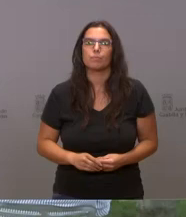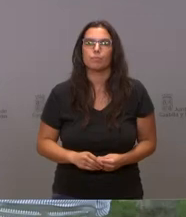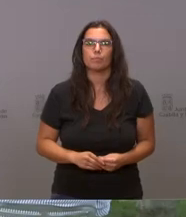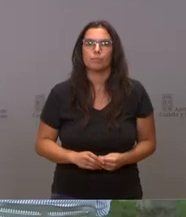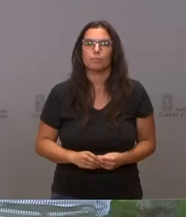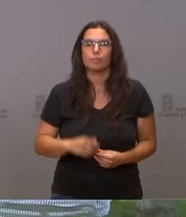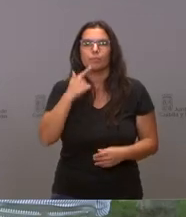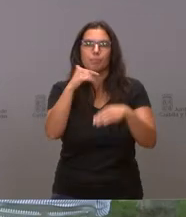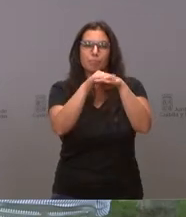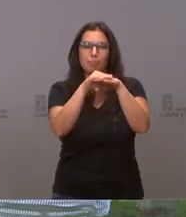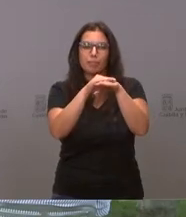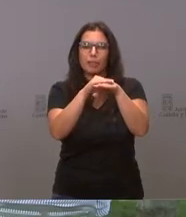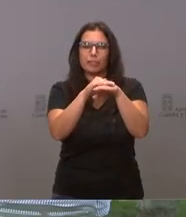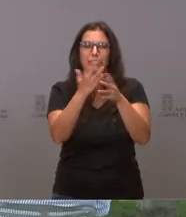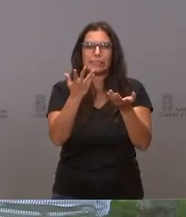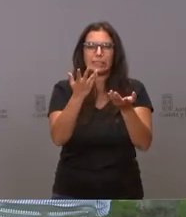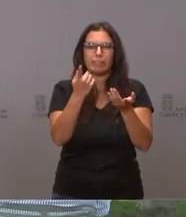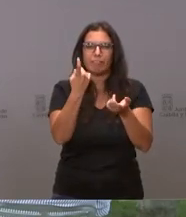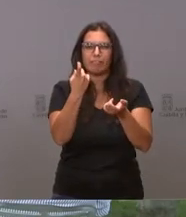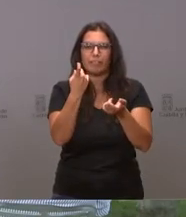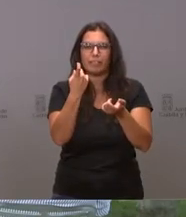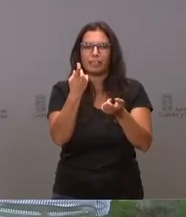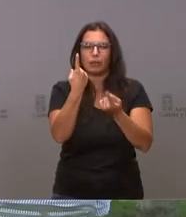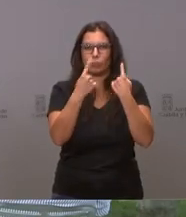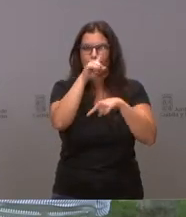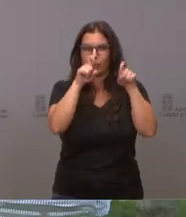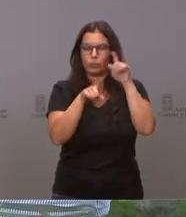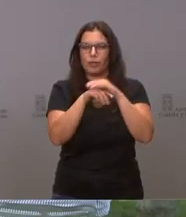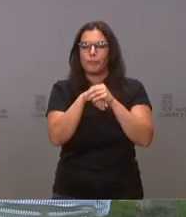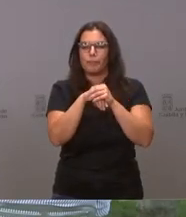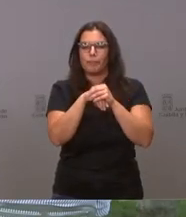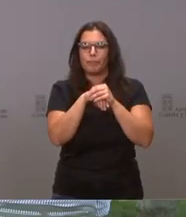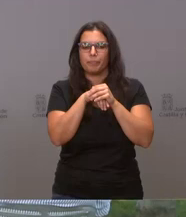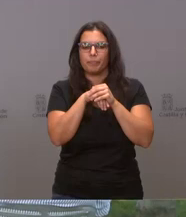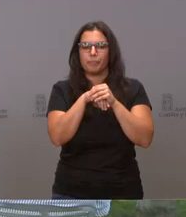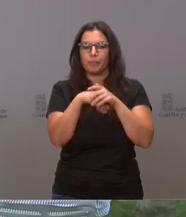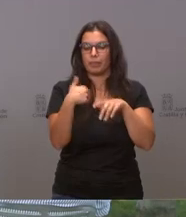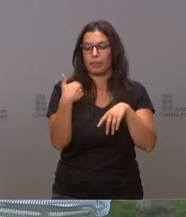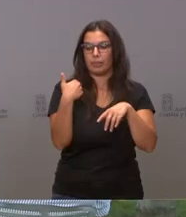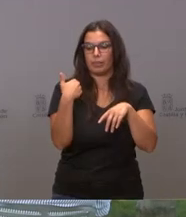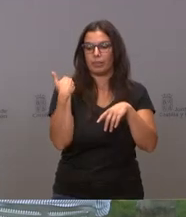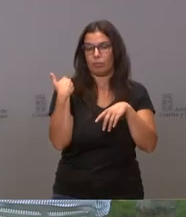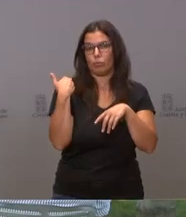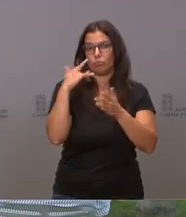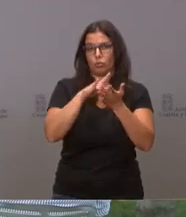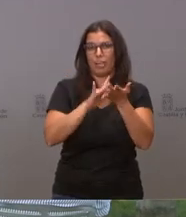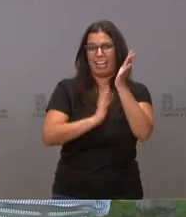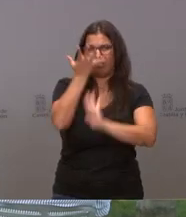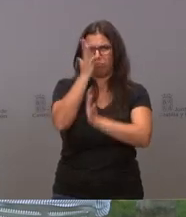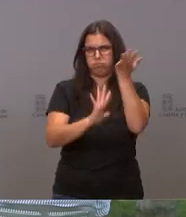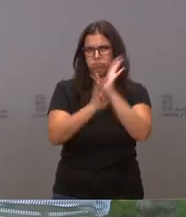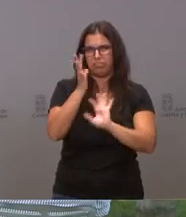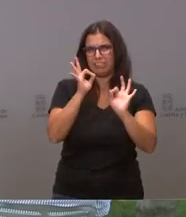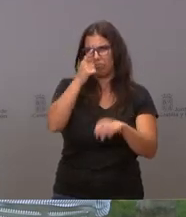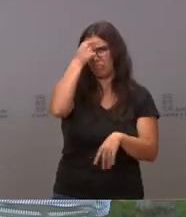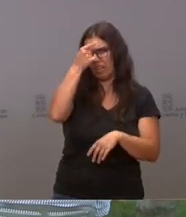Perdón, pero nos surgen, tenemos pendientes preguntas. Tenemos reciente el incendio de Ávila, que ha sido tan